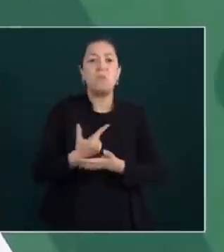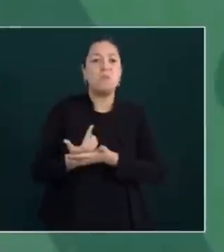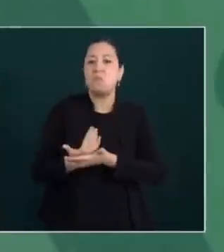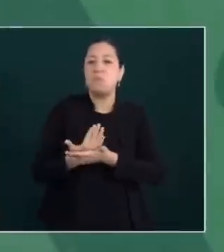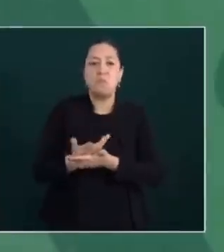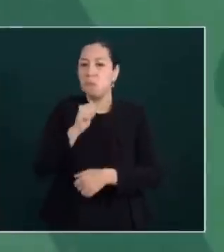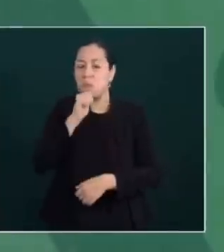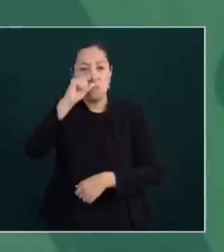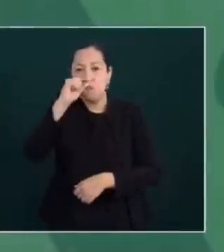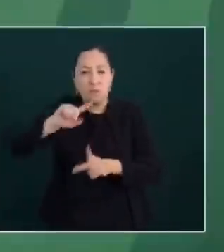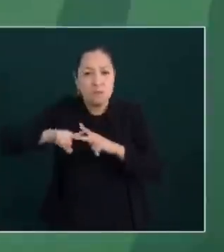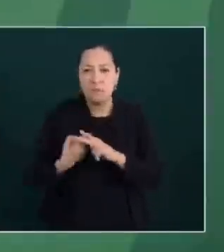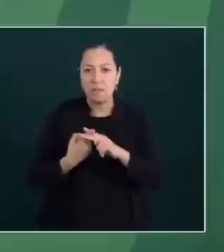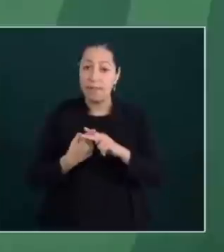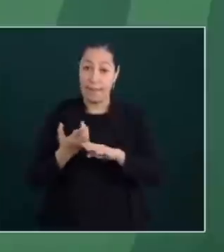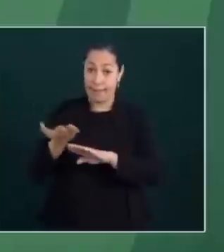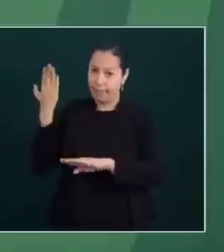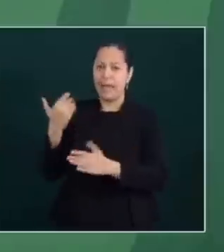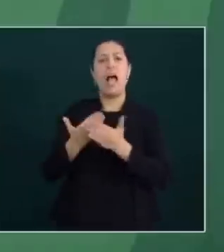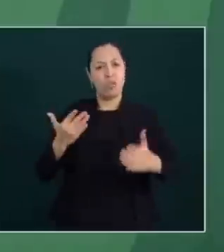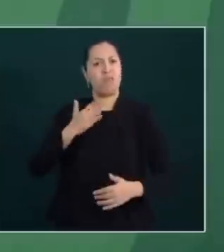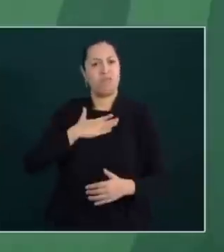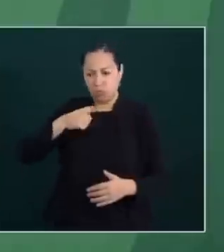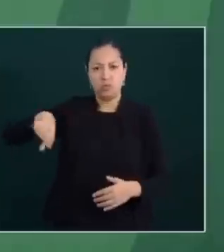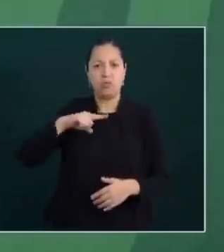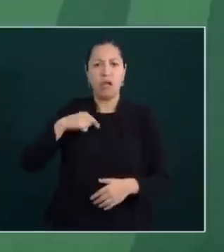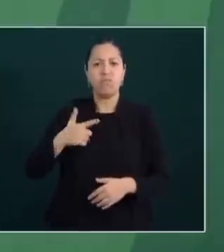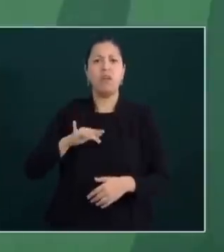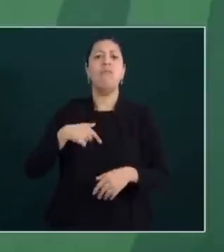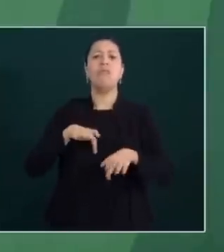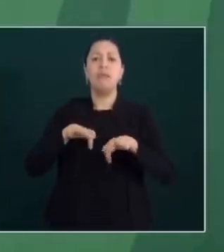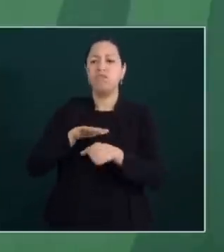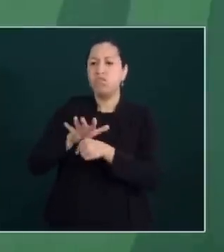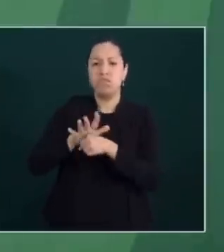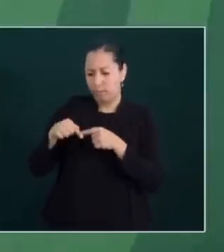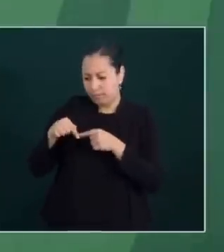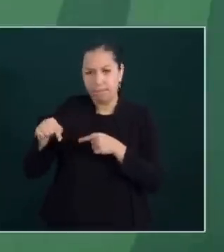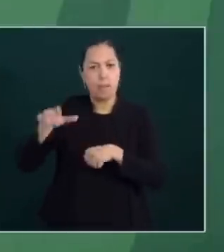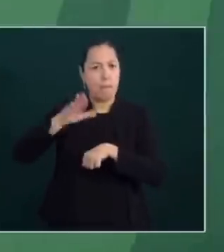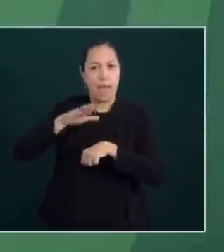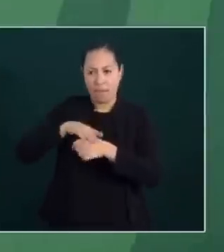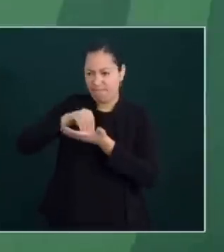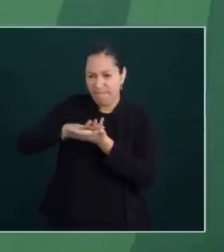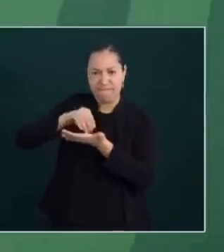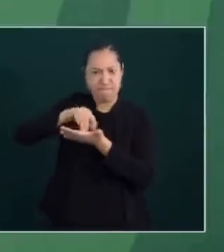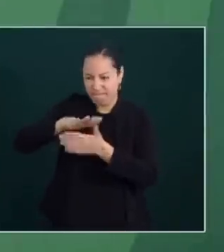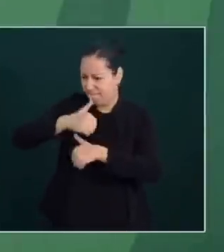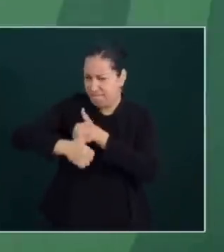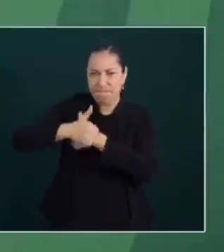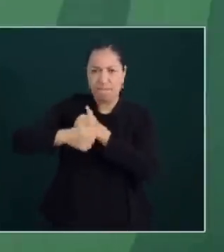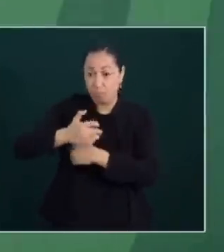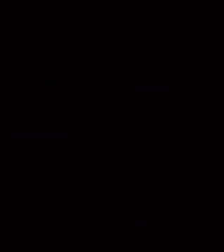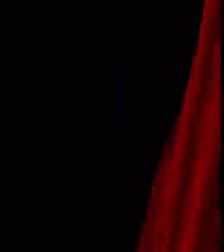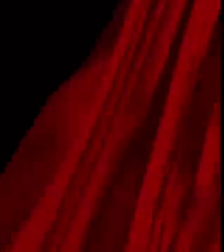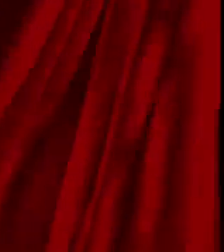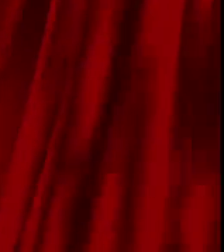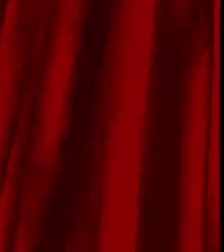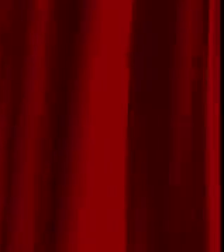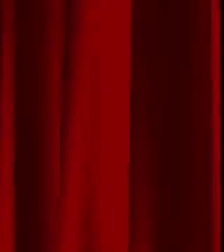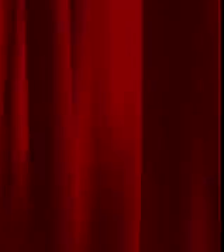Entonces ya nosotros ya llevamos tiempo. Y se está consolidando todo ese plan para el bienestar de la gente.